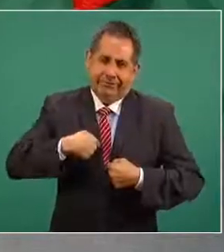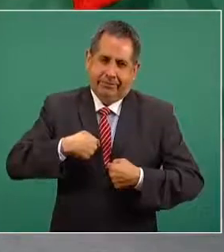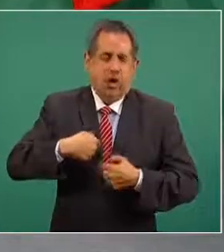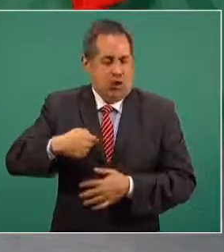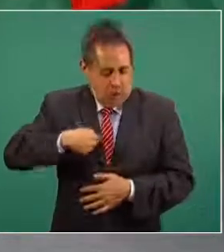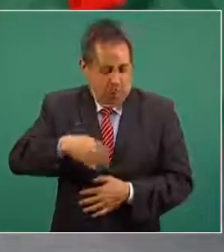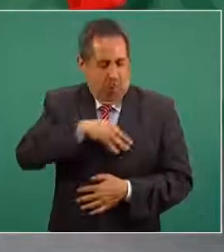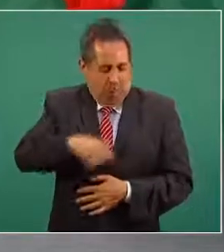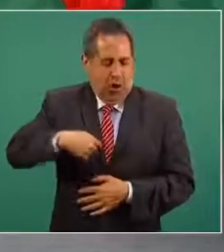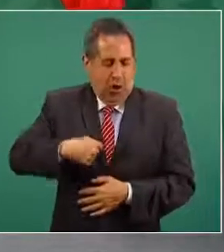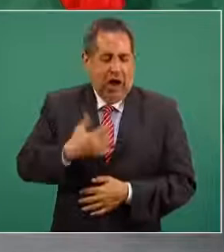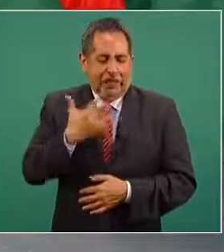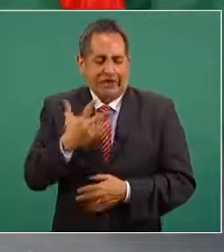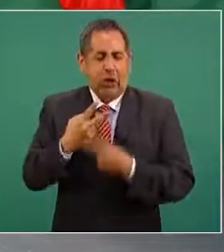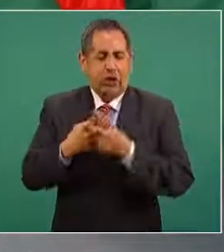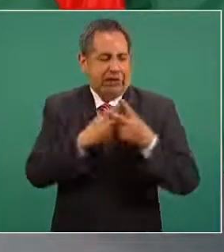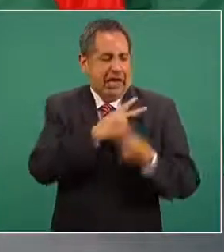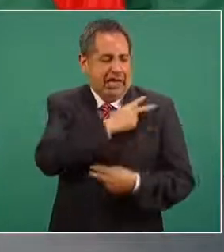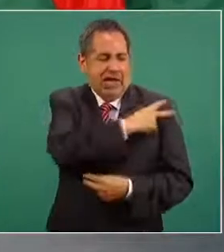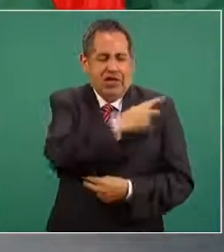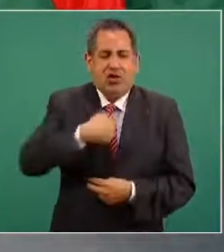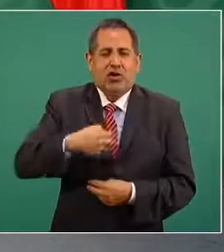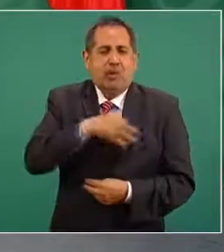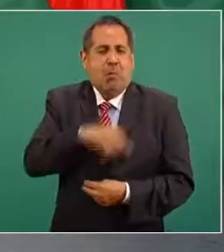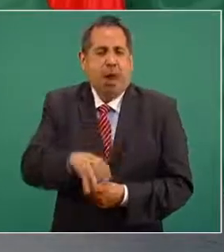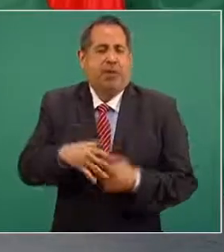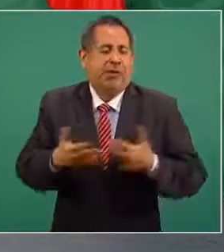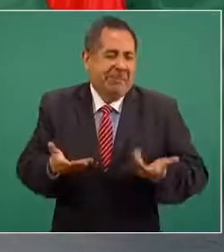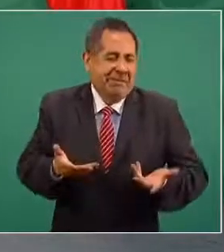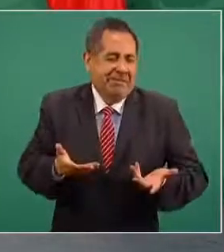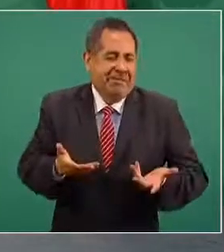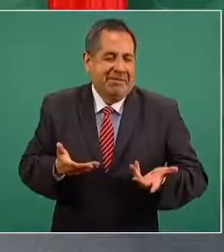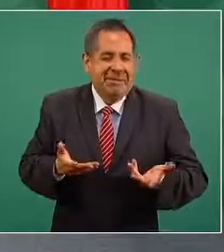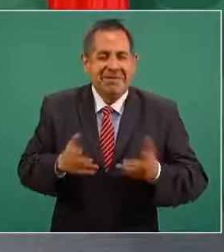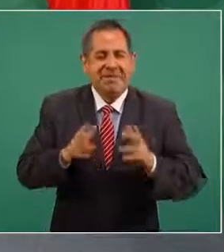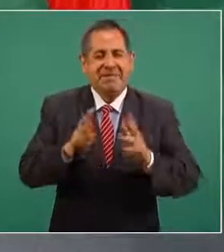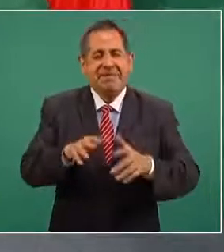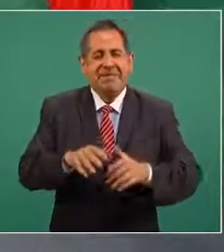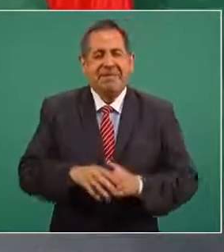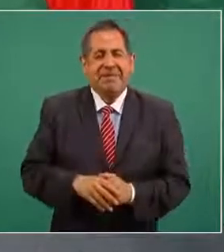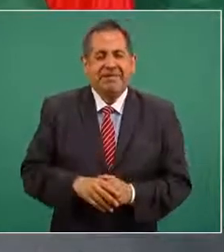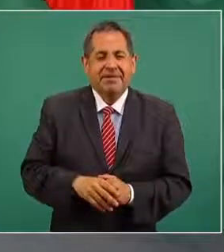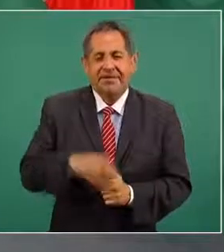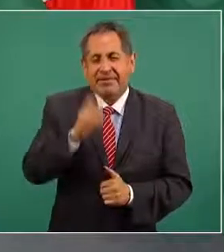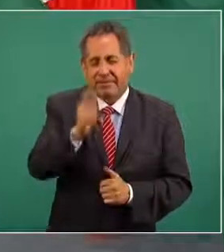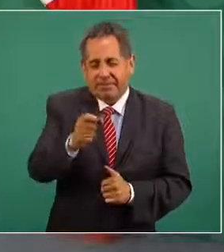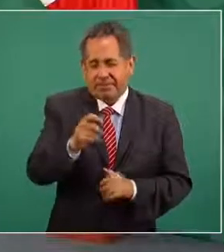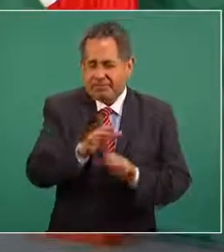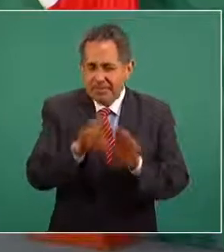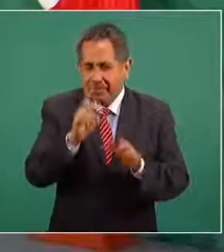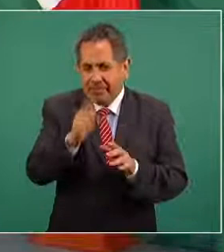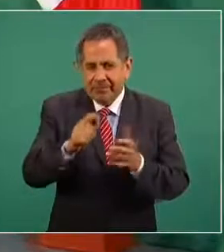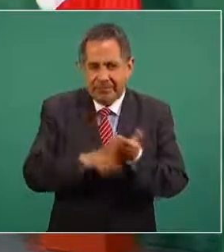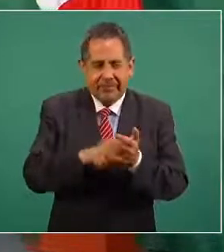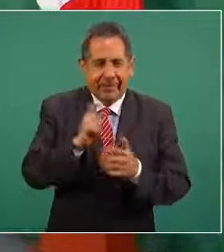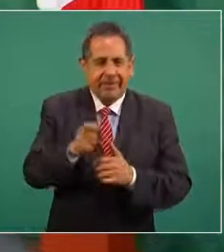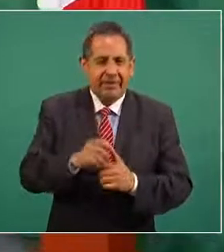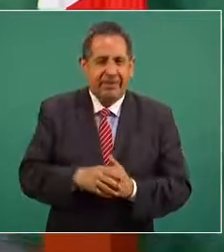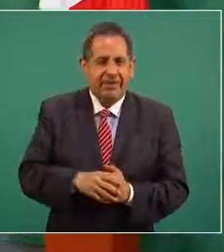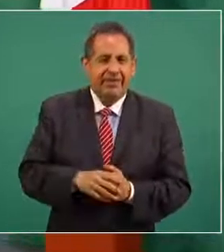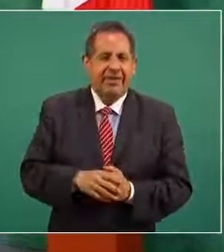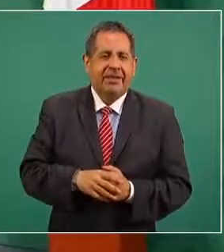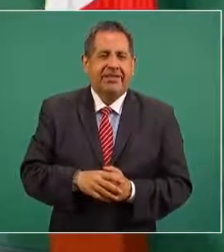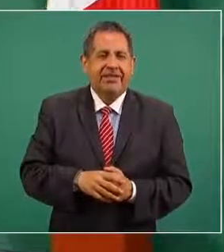estrellas bueno no no este es este